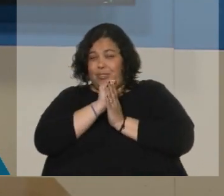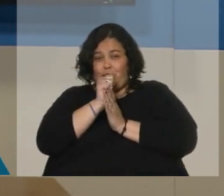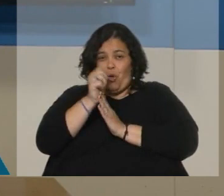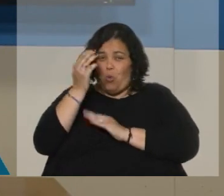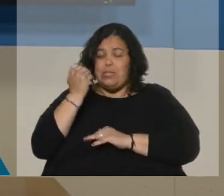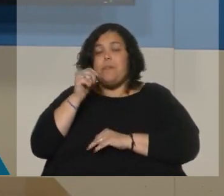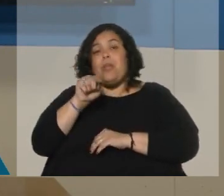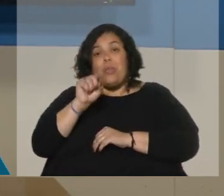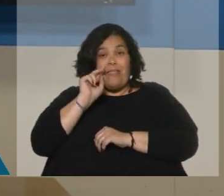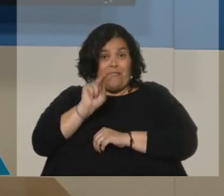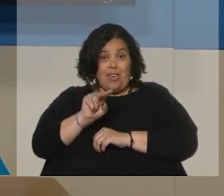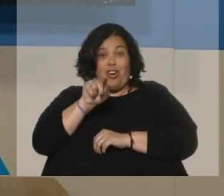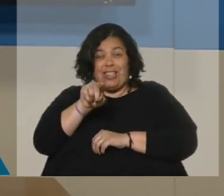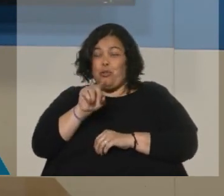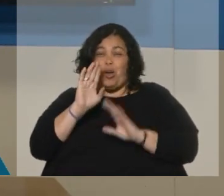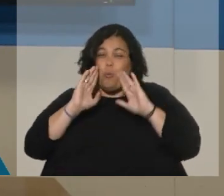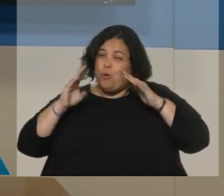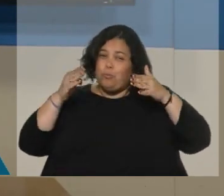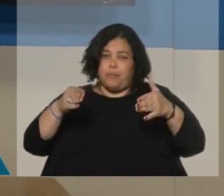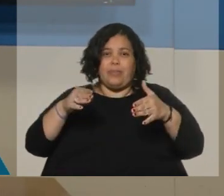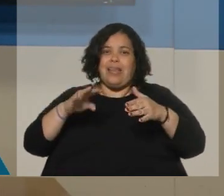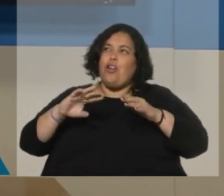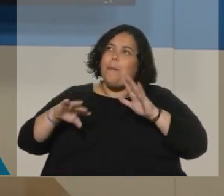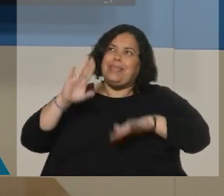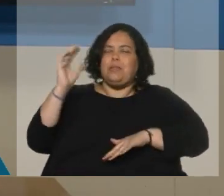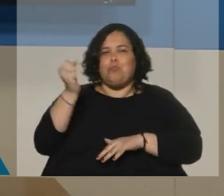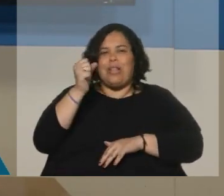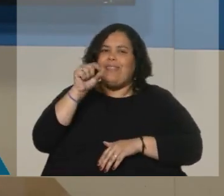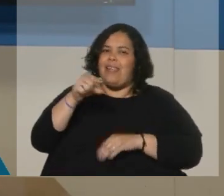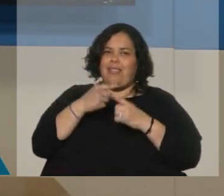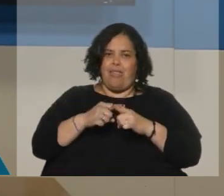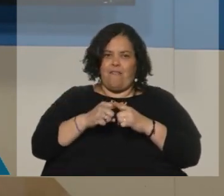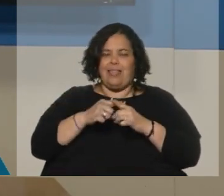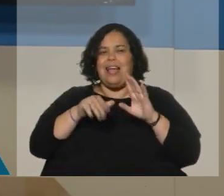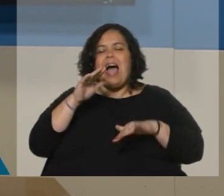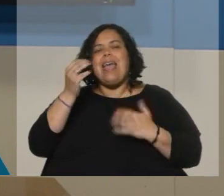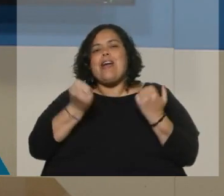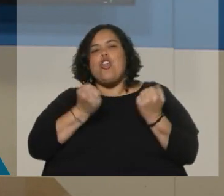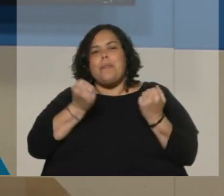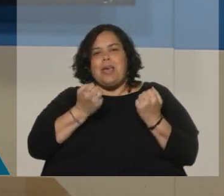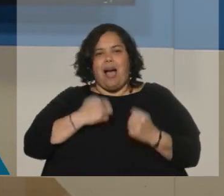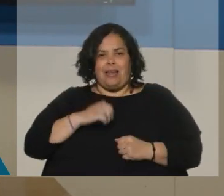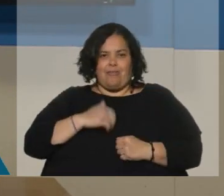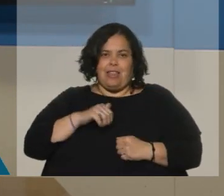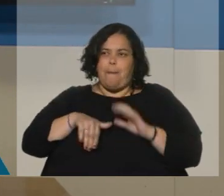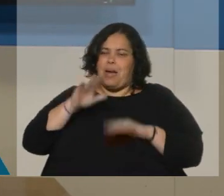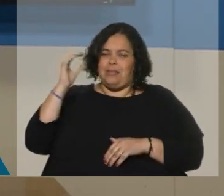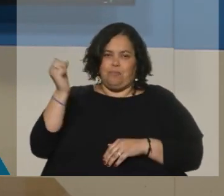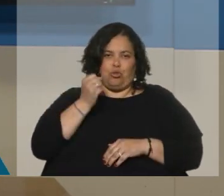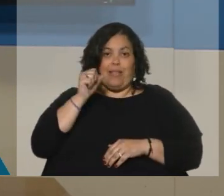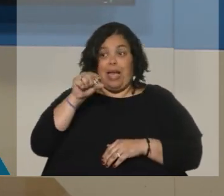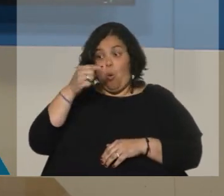ustedes vieron ahí, entonces fue el centro de esta discusión, de este debate. La economía argentina en cuestión. Un ministro